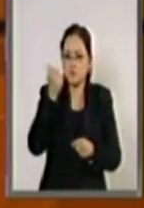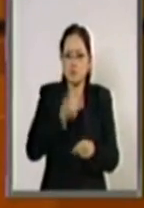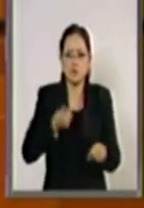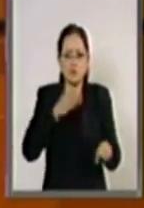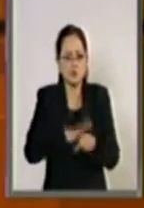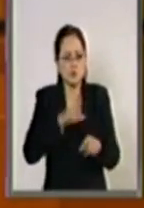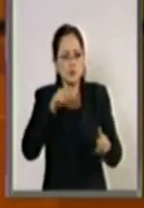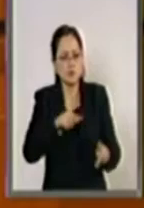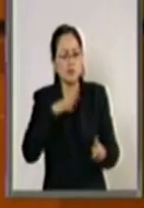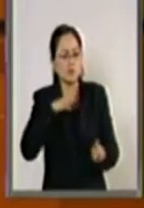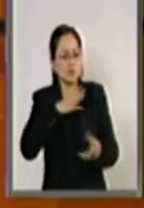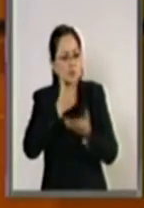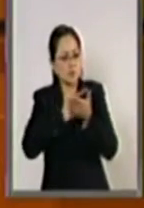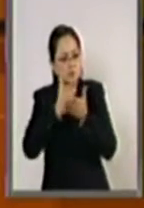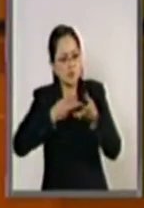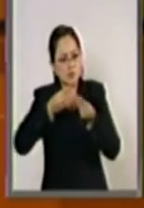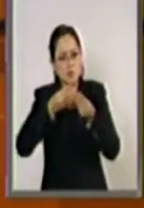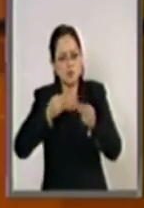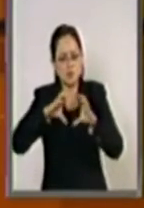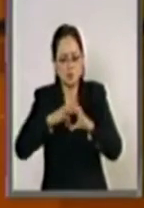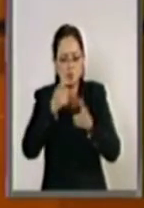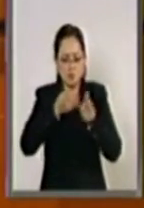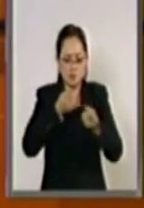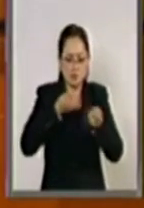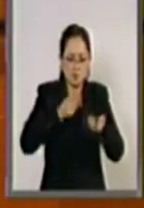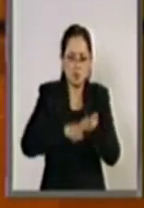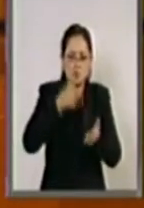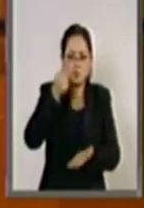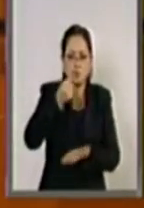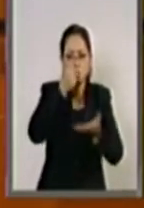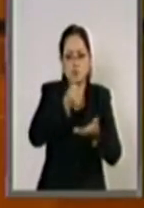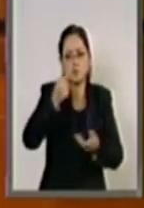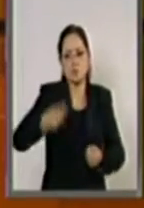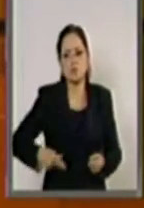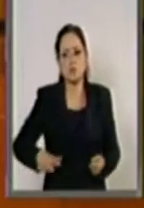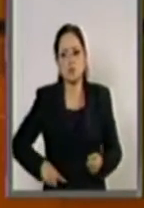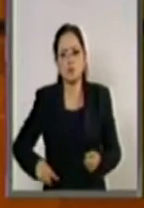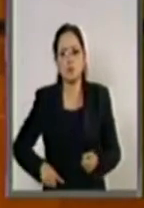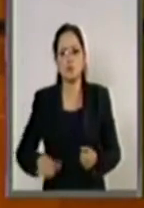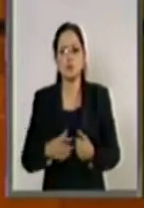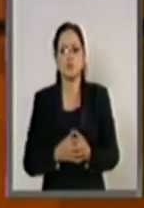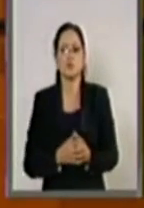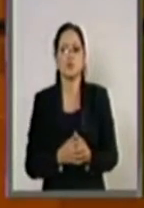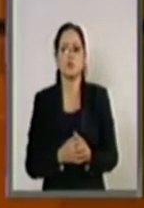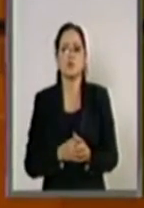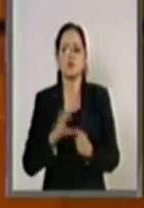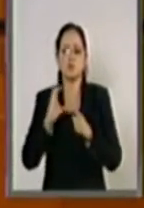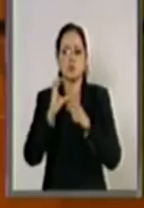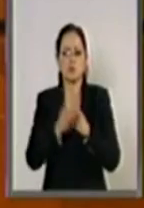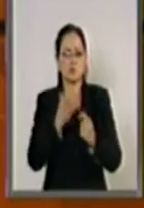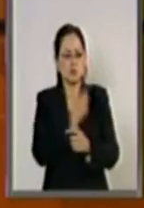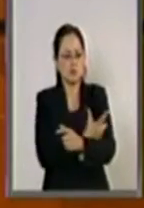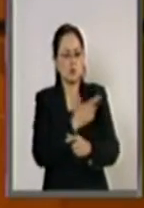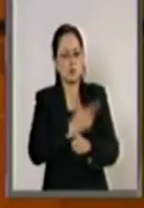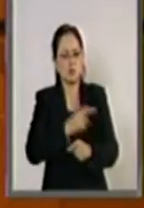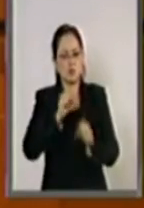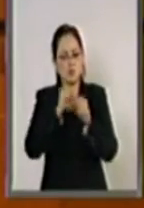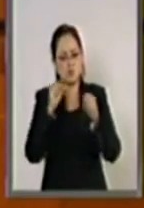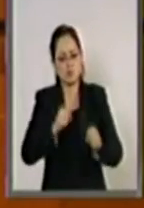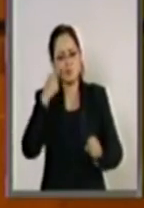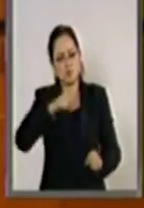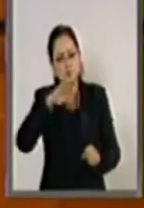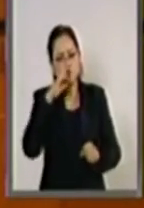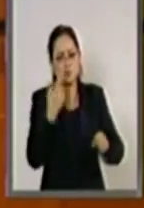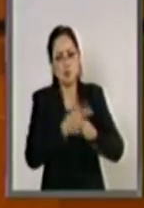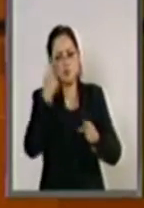así como la fiscalización y control de recursos públicos. El Comité Coordinador del Sistema será la instancia responsable